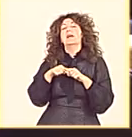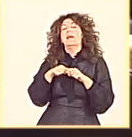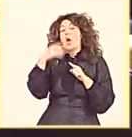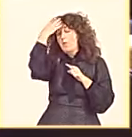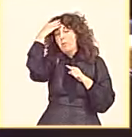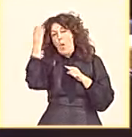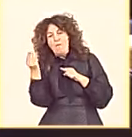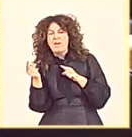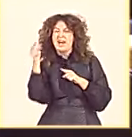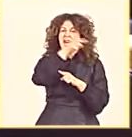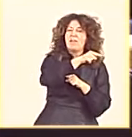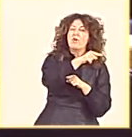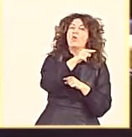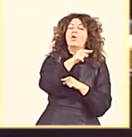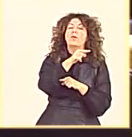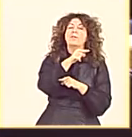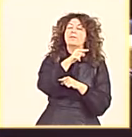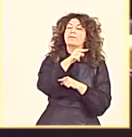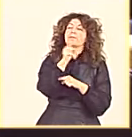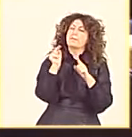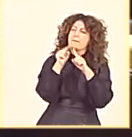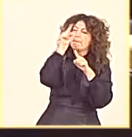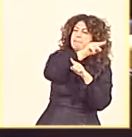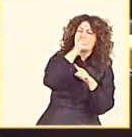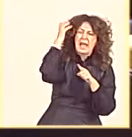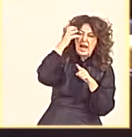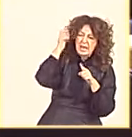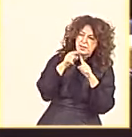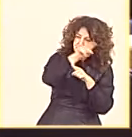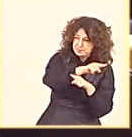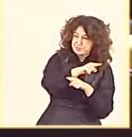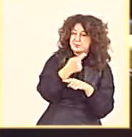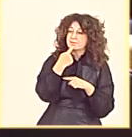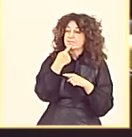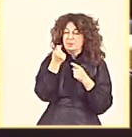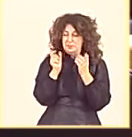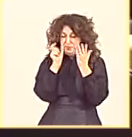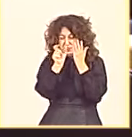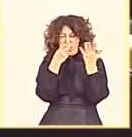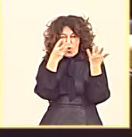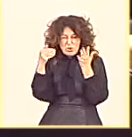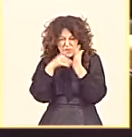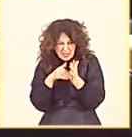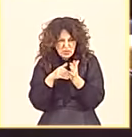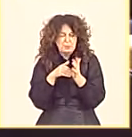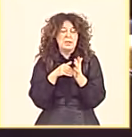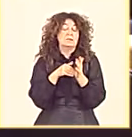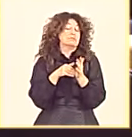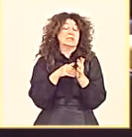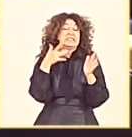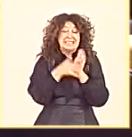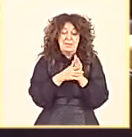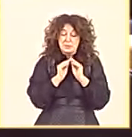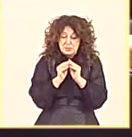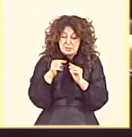presupuestos general del Estado del año 2021, 300.000 euros, tres tramos. 2.022, 800.000, cuatro tramos. Ni para hacer cinco